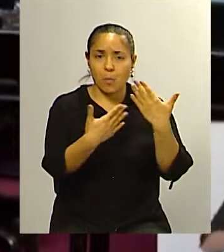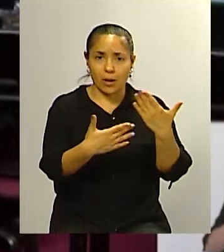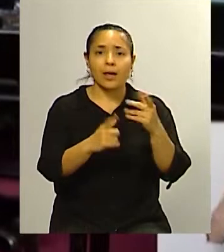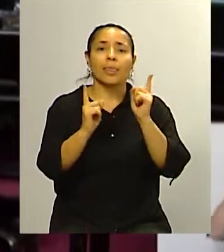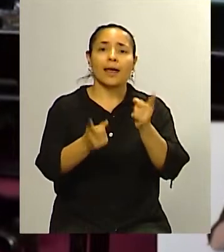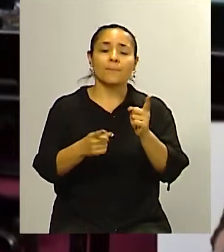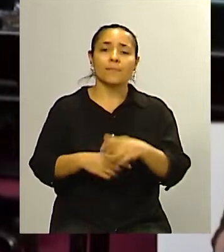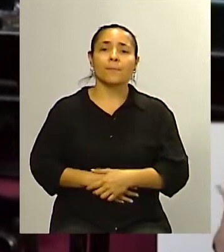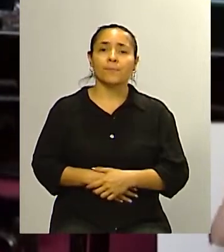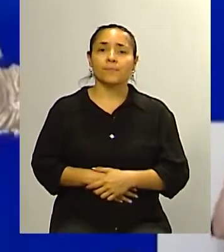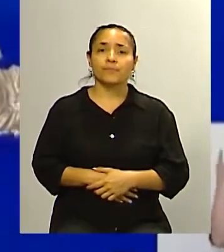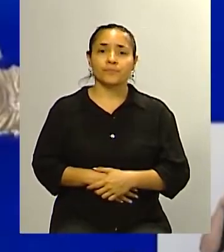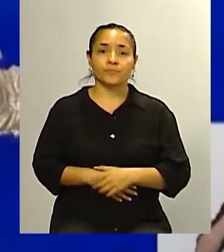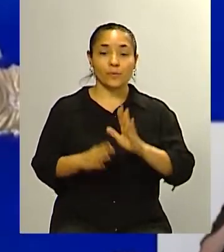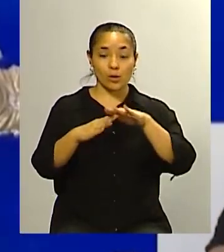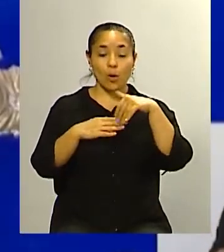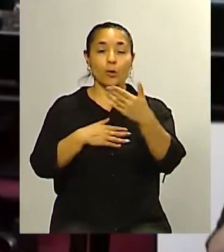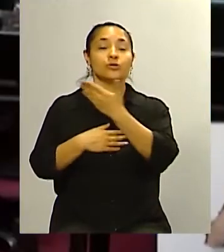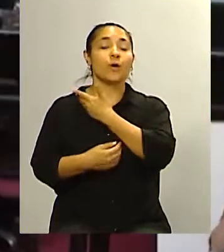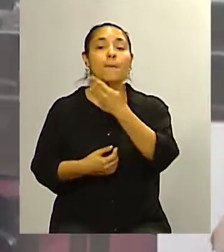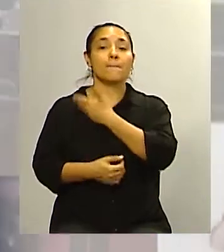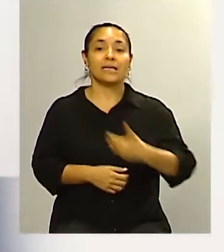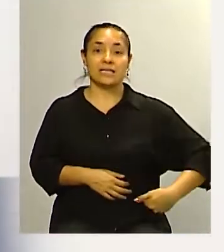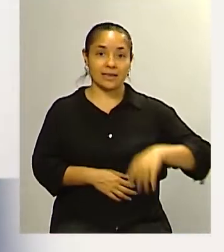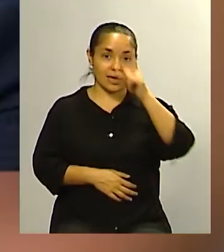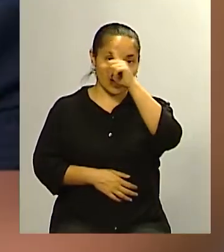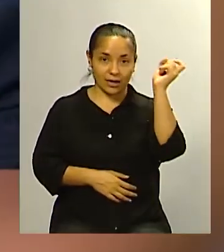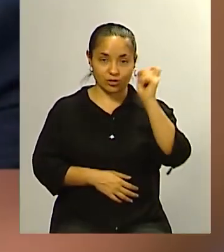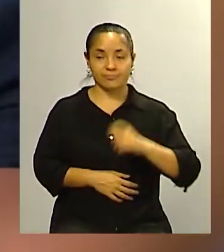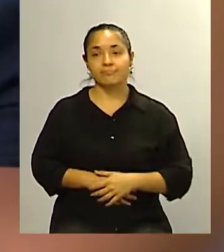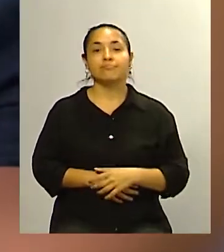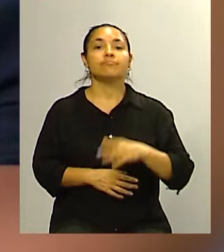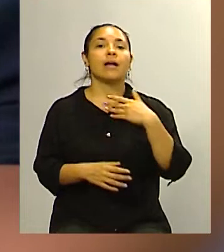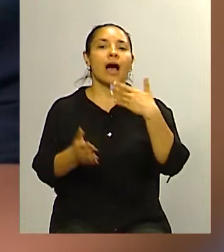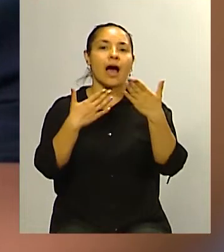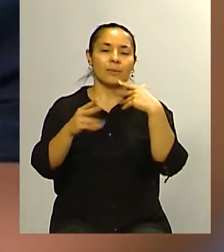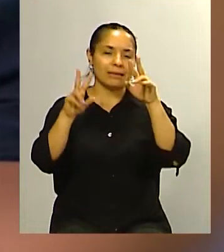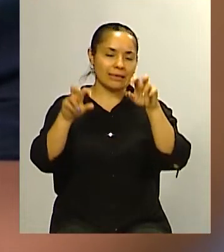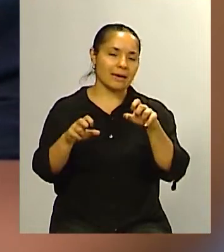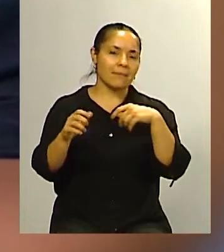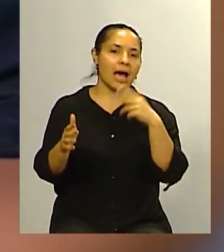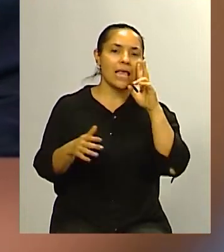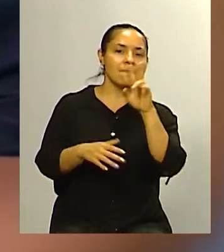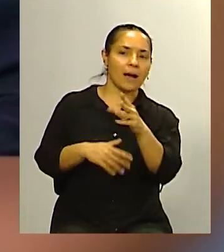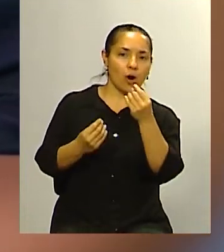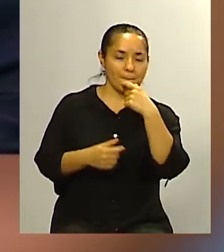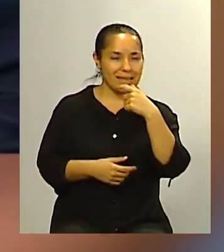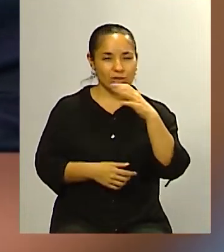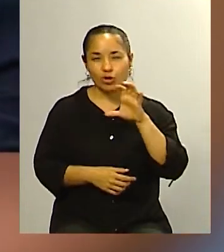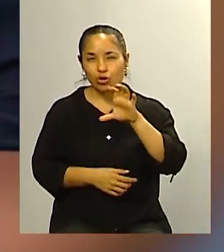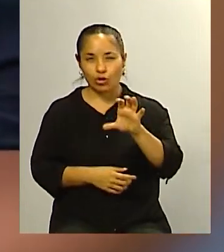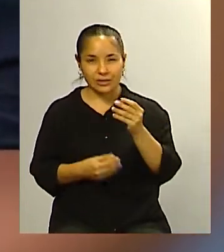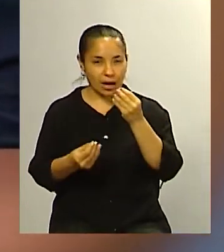obviamente que puede llegar a ser el próximo presidente de la nación sin duda bueno vamos a hablar de imagen pero acá nos vamos a trasladar a la provincia de Mendoza